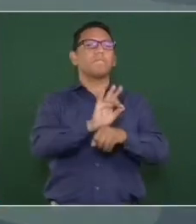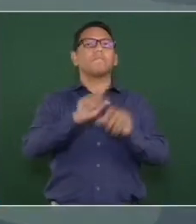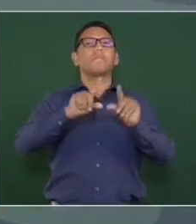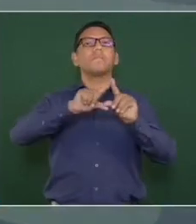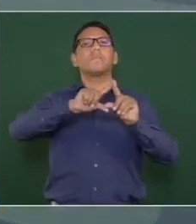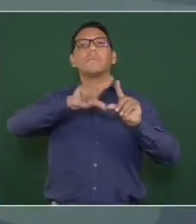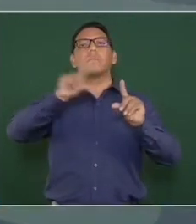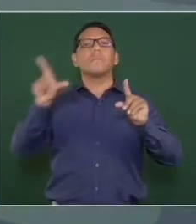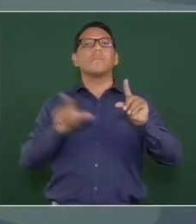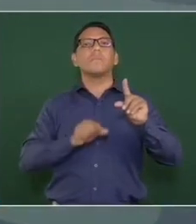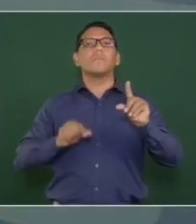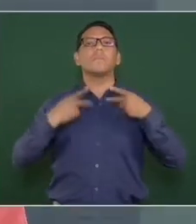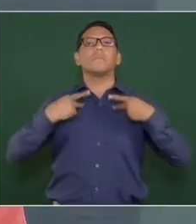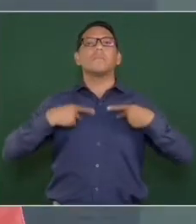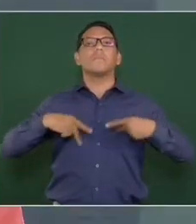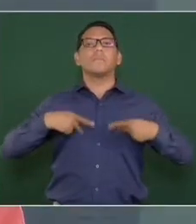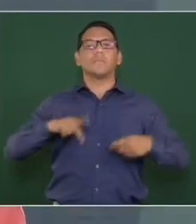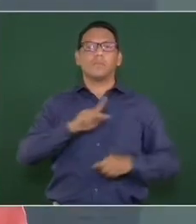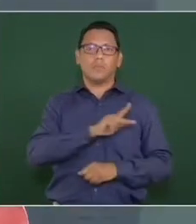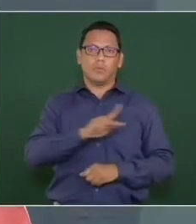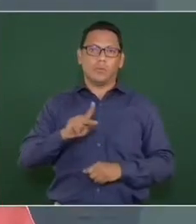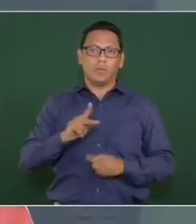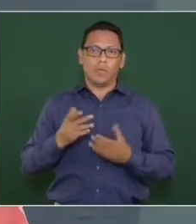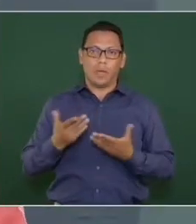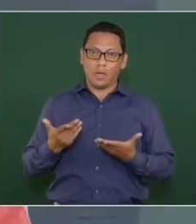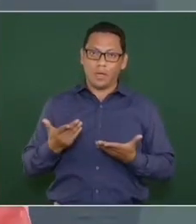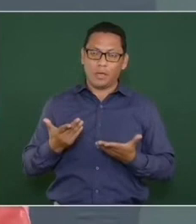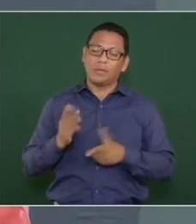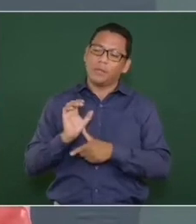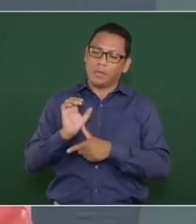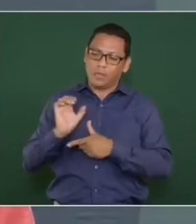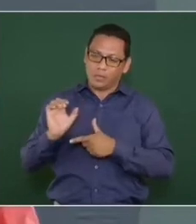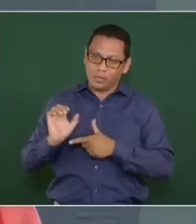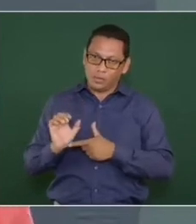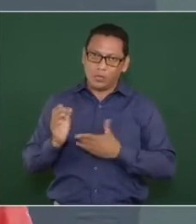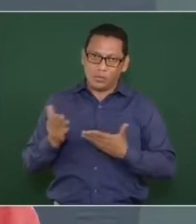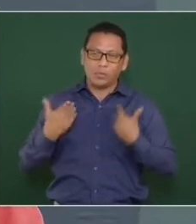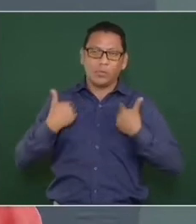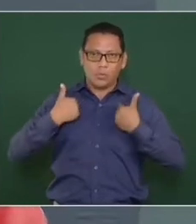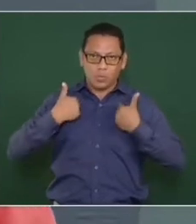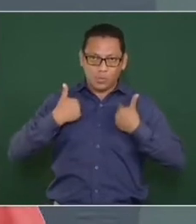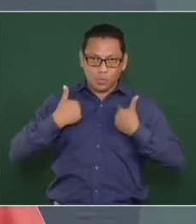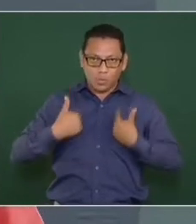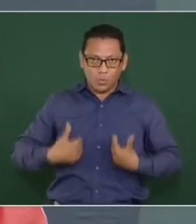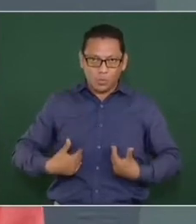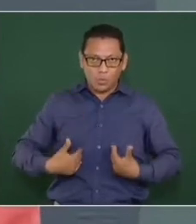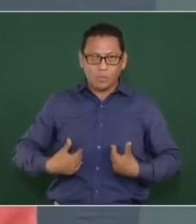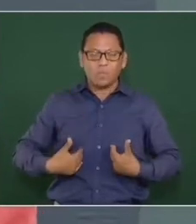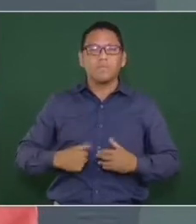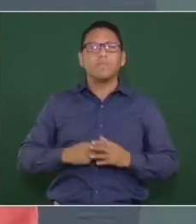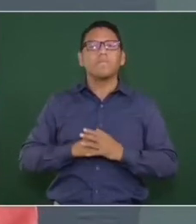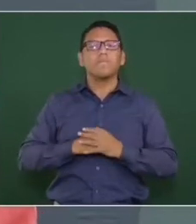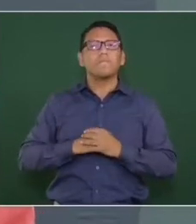pueblo y de la nación. Entonces, estoy